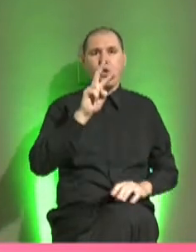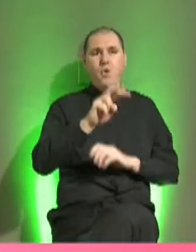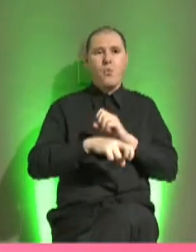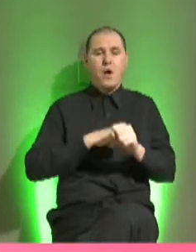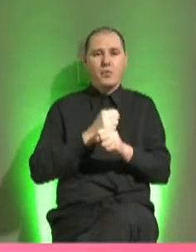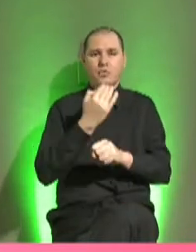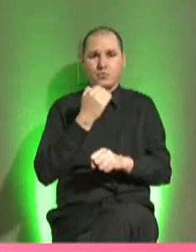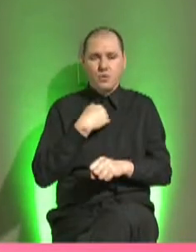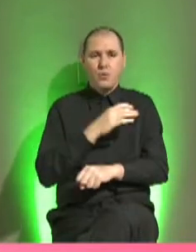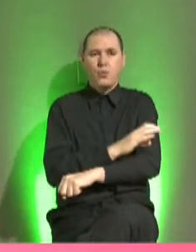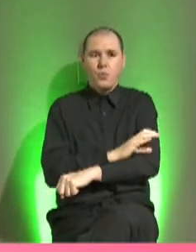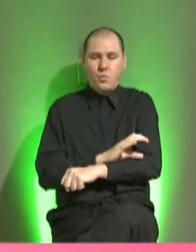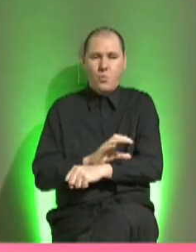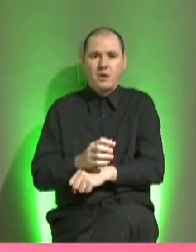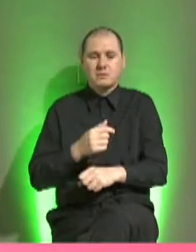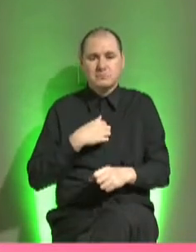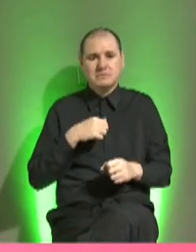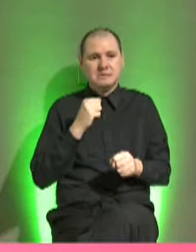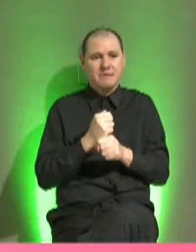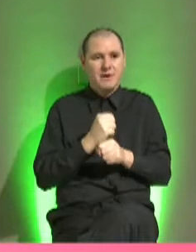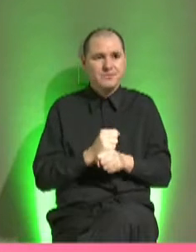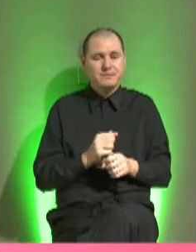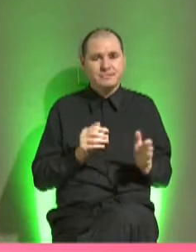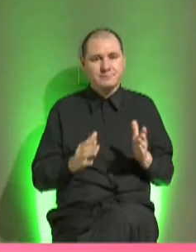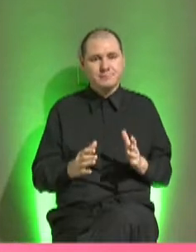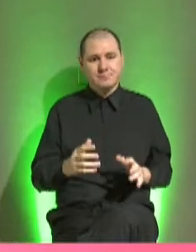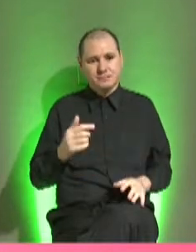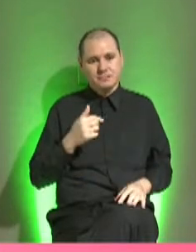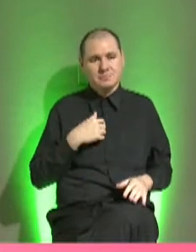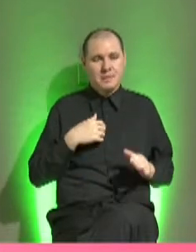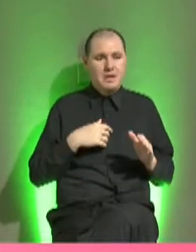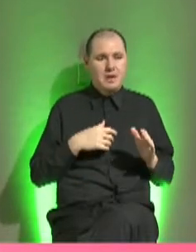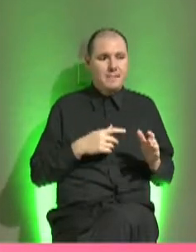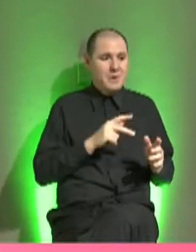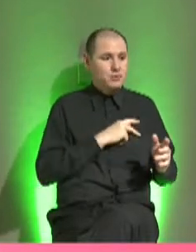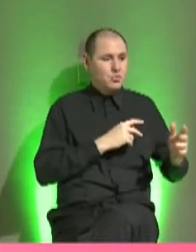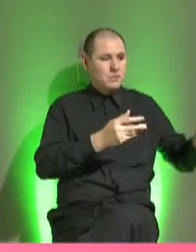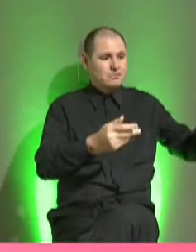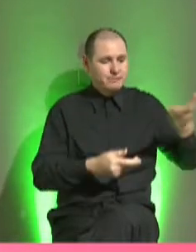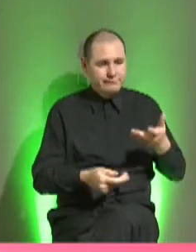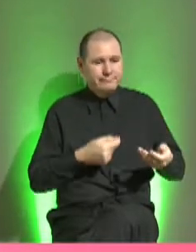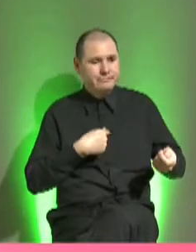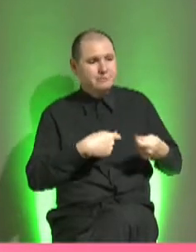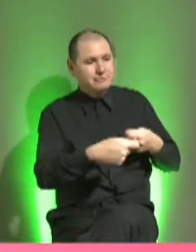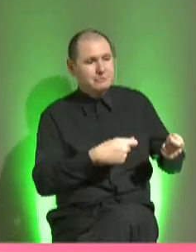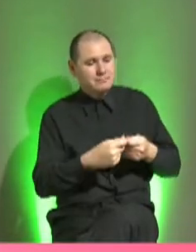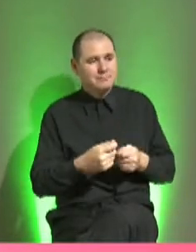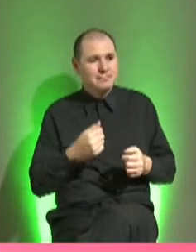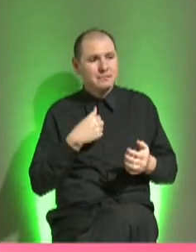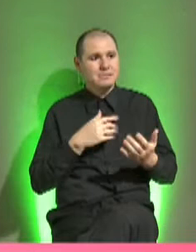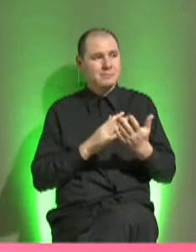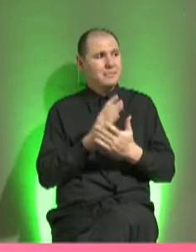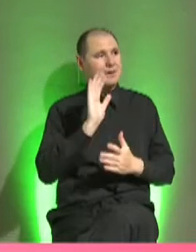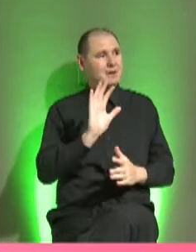yo igual continuaba con el ritmo de mi papá, chiquitito, yo solamente atendía, ahí se le veía a mi papá, solo como siempre. Yo era